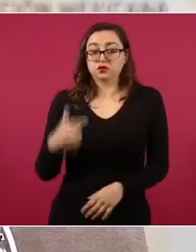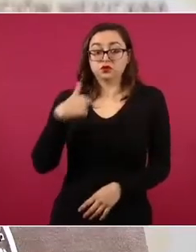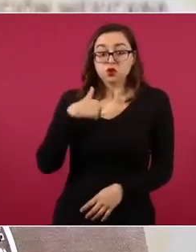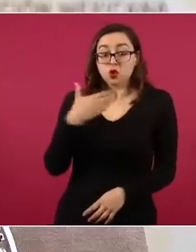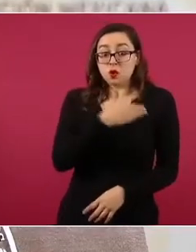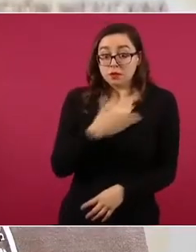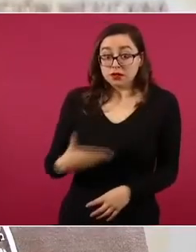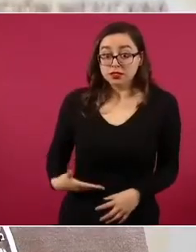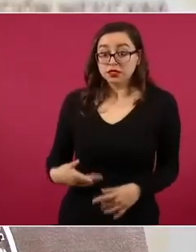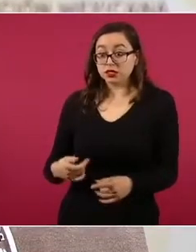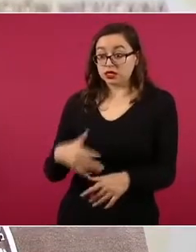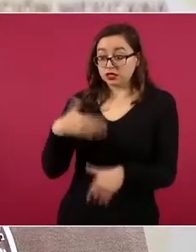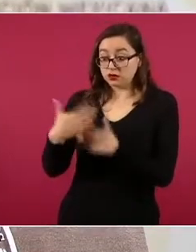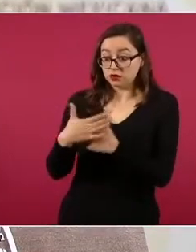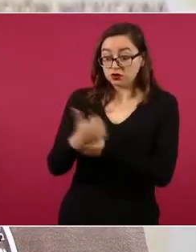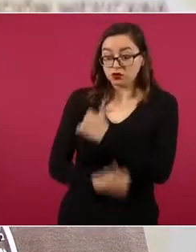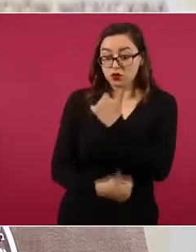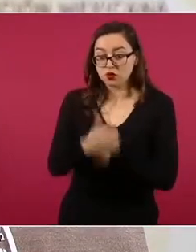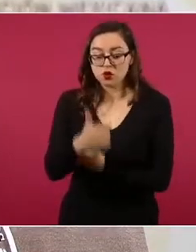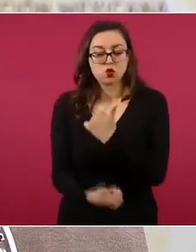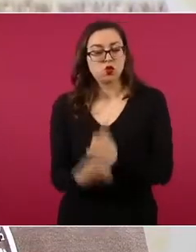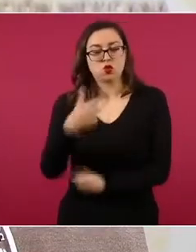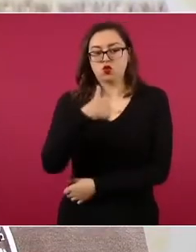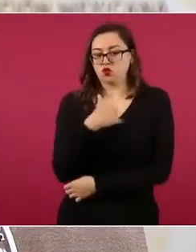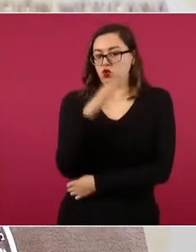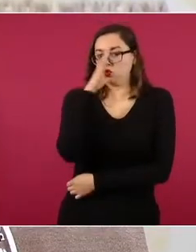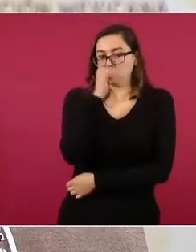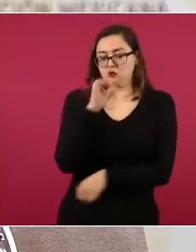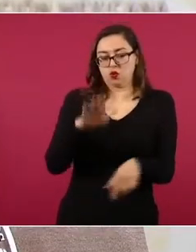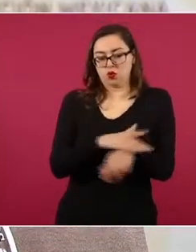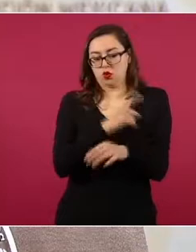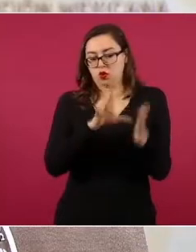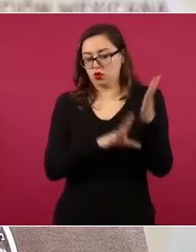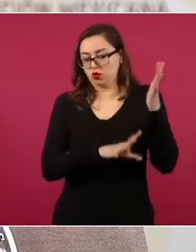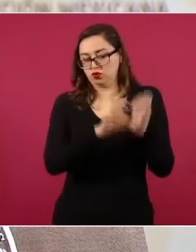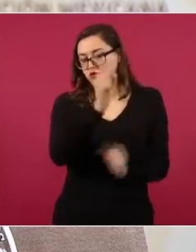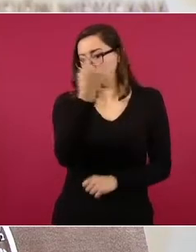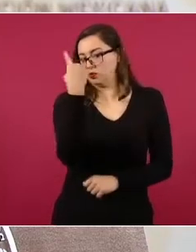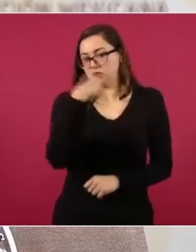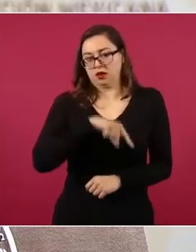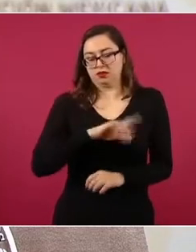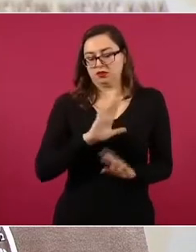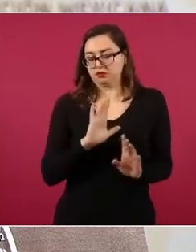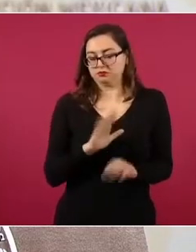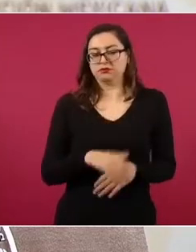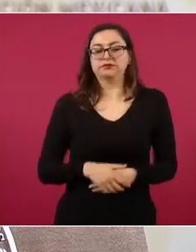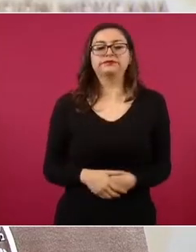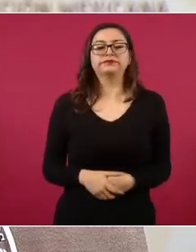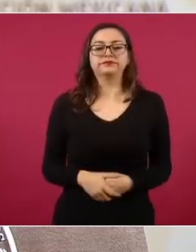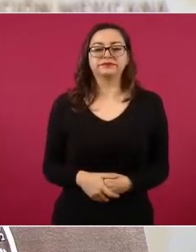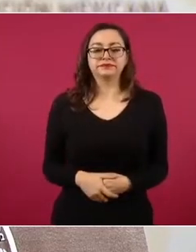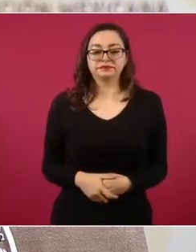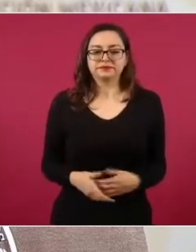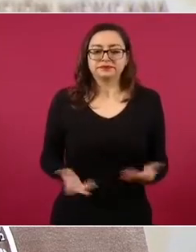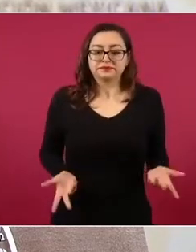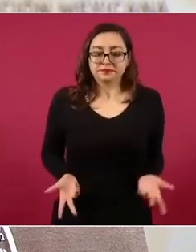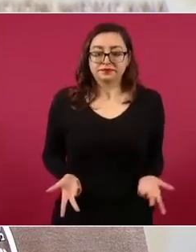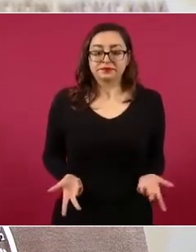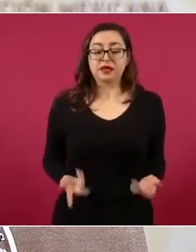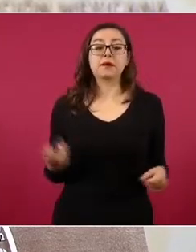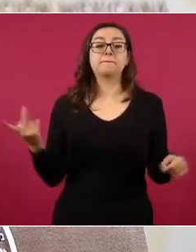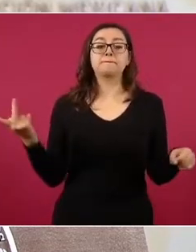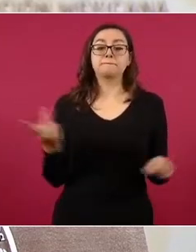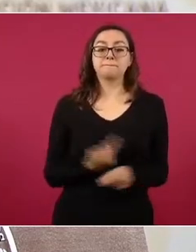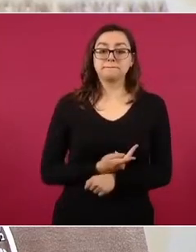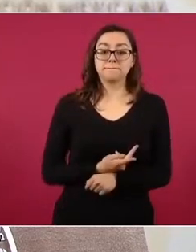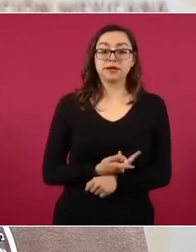cualquier candidatura en virtud de la previsión constitucional que nos obliga. Todo porque se le incluyó